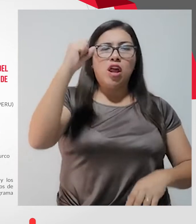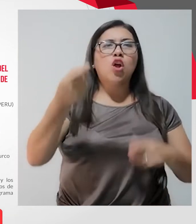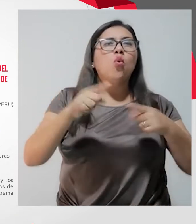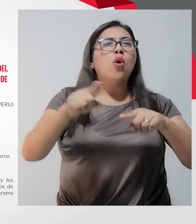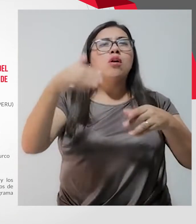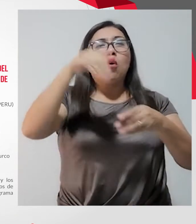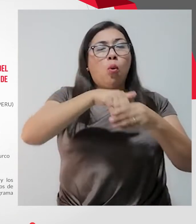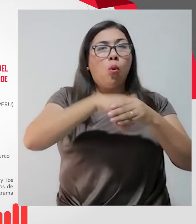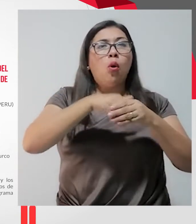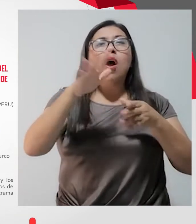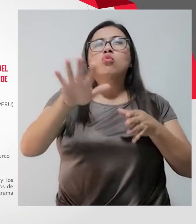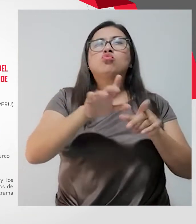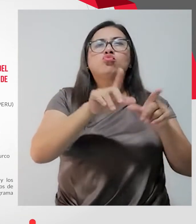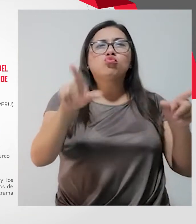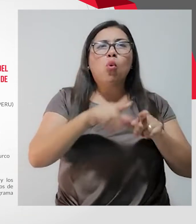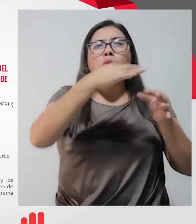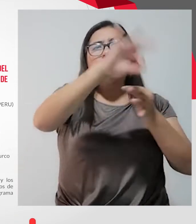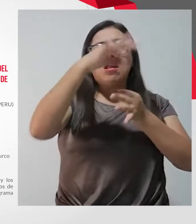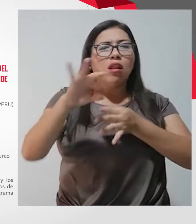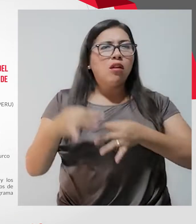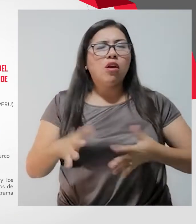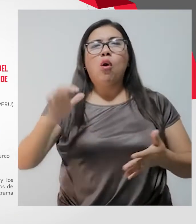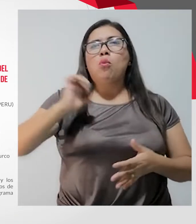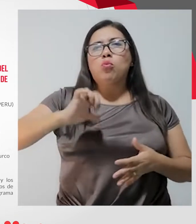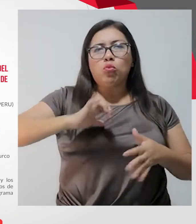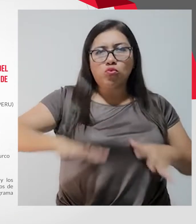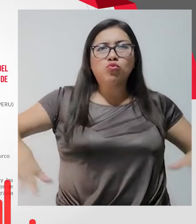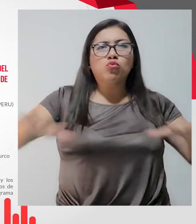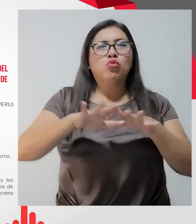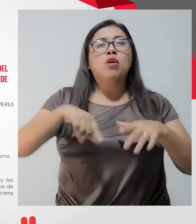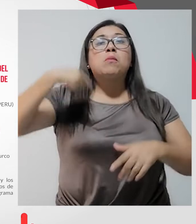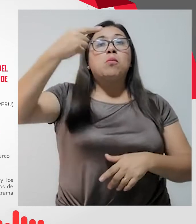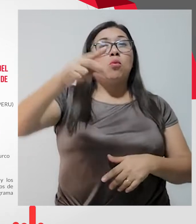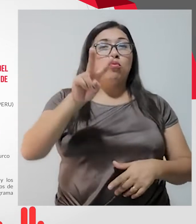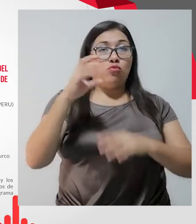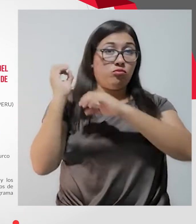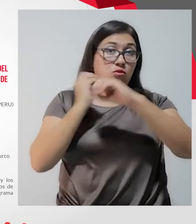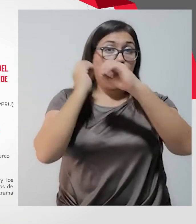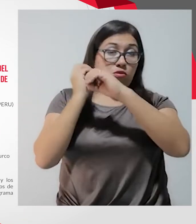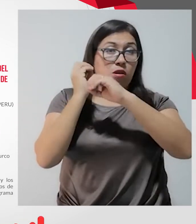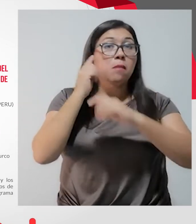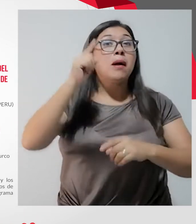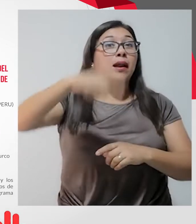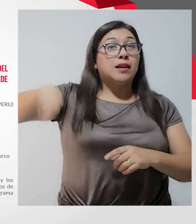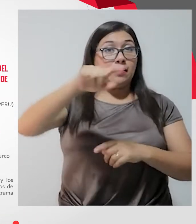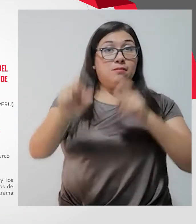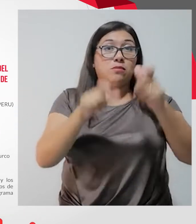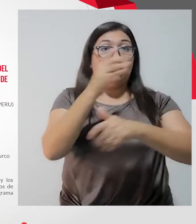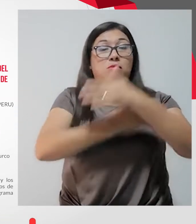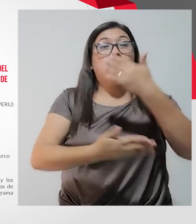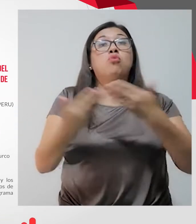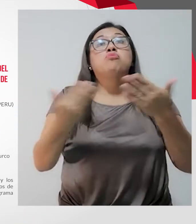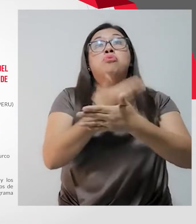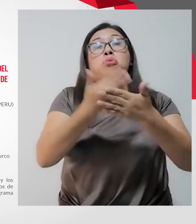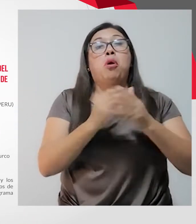sufragio en las elecciones regionales y municipales del próximo 2 de octubre. Para ello, se ha implementado